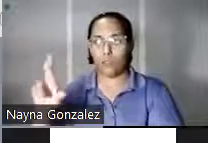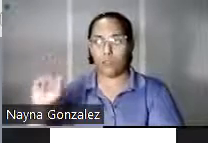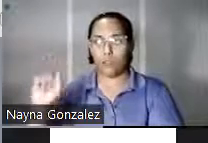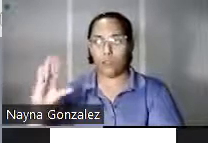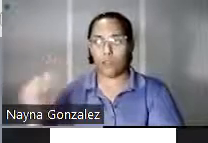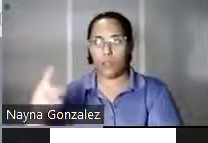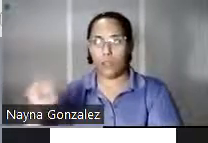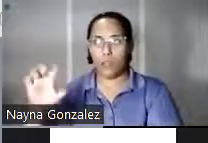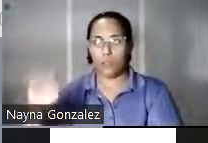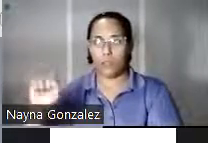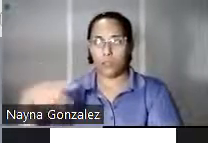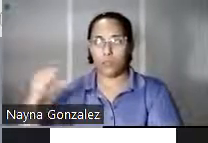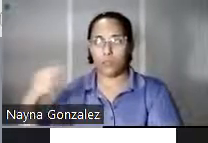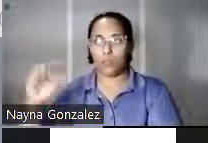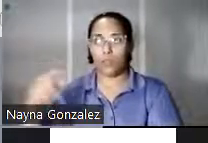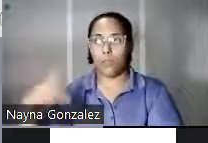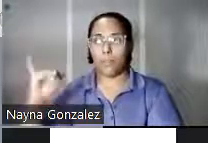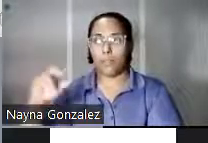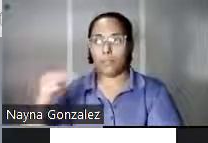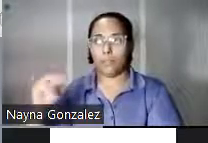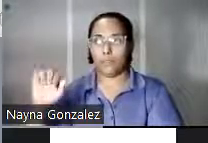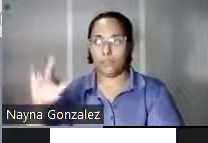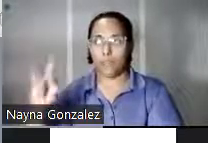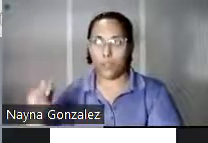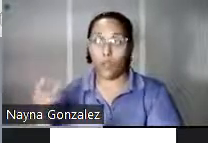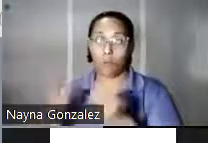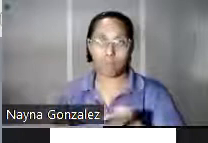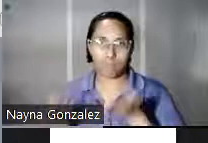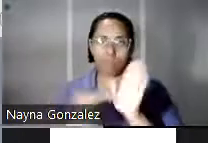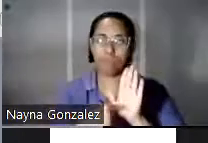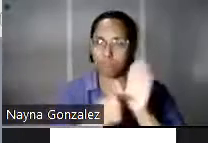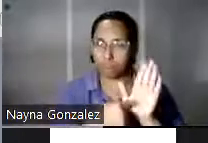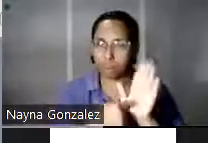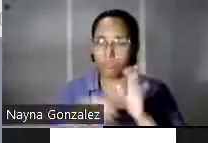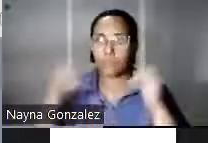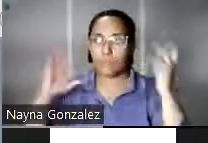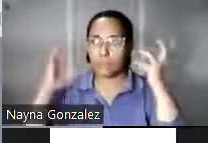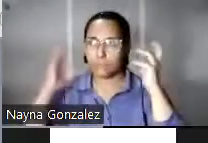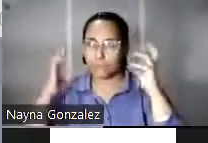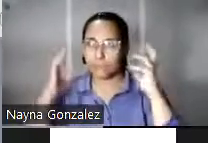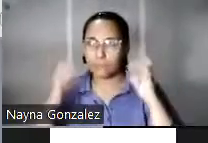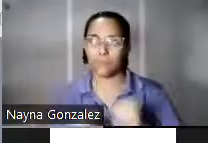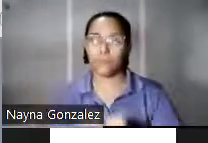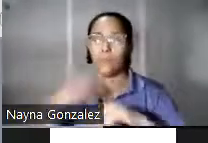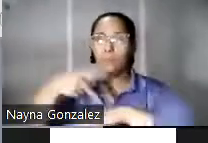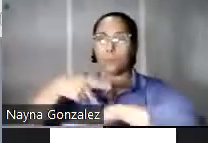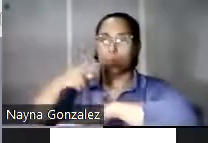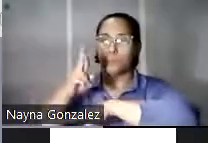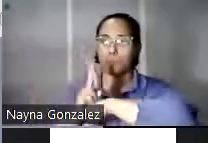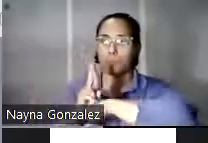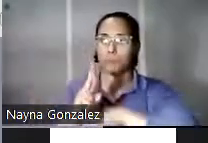Piñero, entre otros, fueron algunos de los que sentaron las bases de la radiodifusión en Puerto Rico.